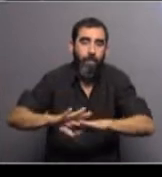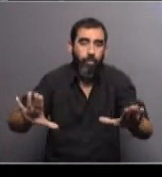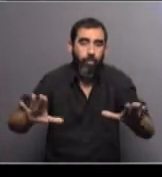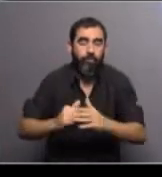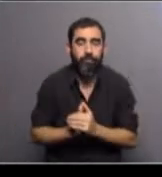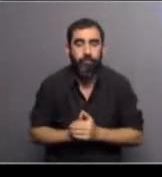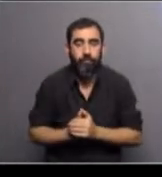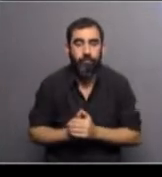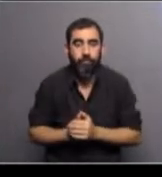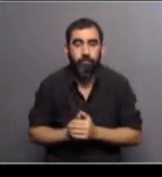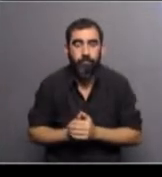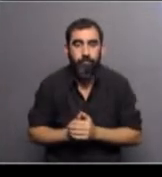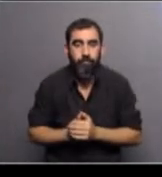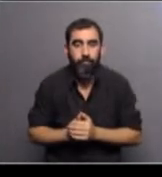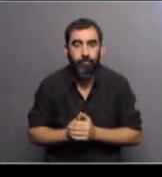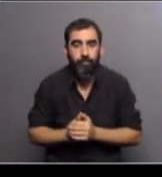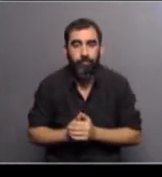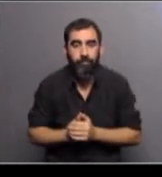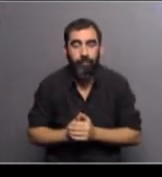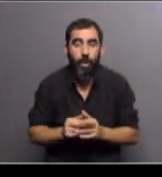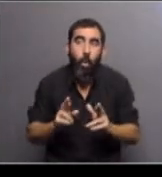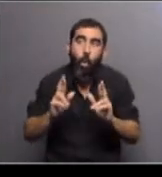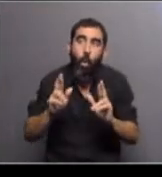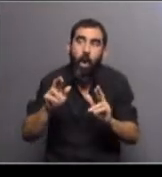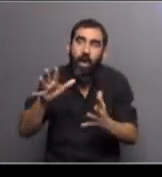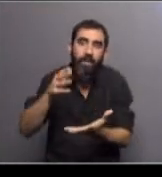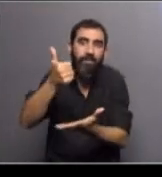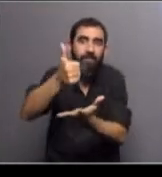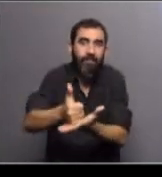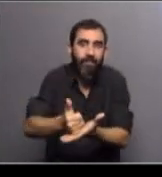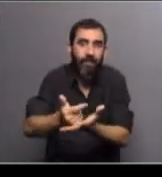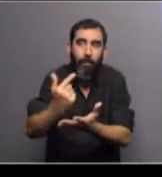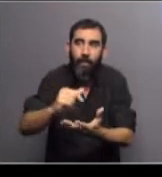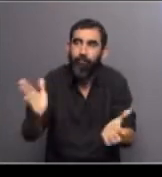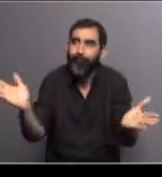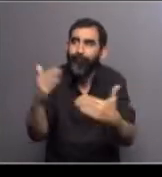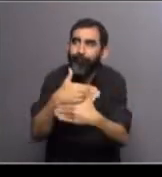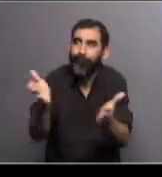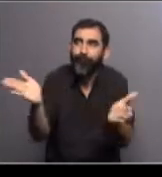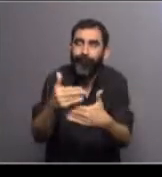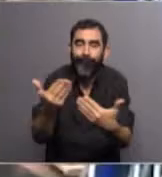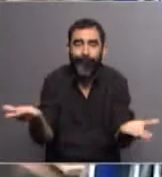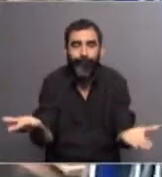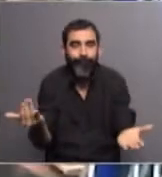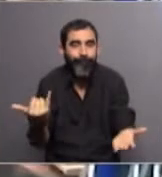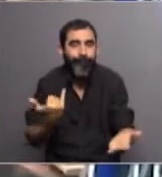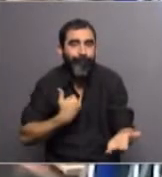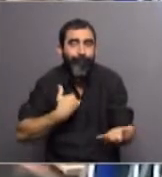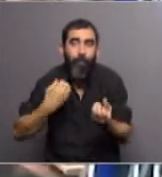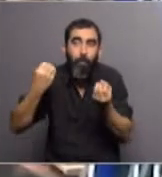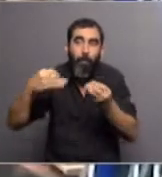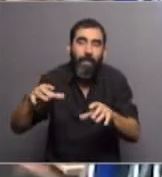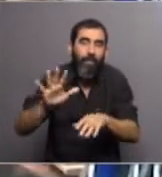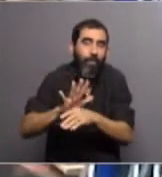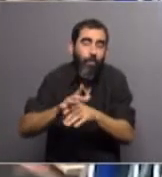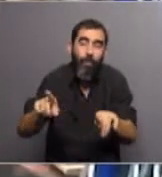Uno quisiera tenerlo allí, pero ya no está. Ya no está y es como haber perdido a una persona